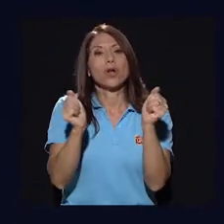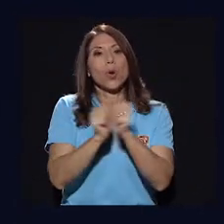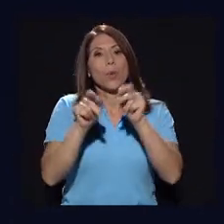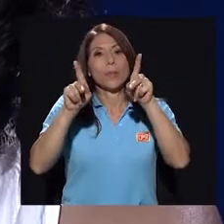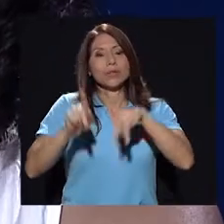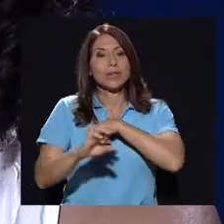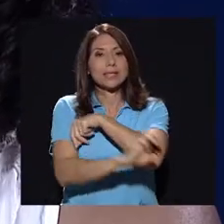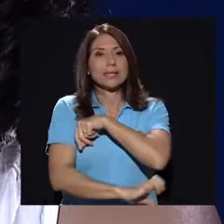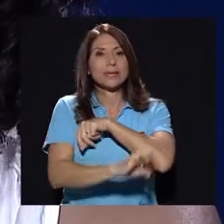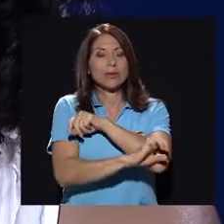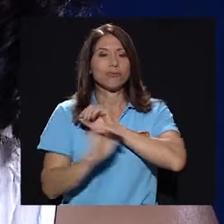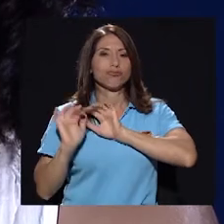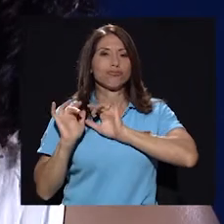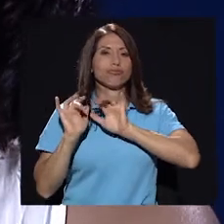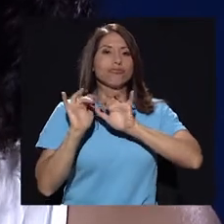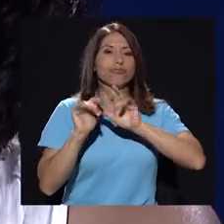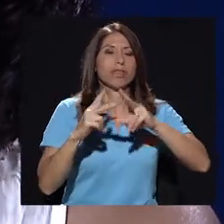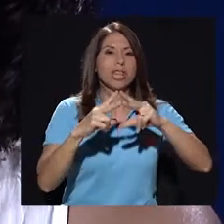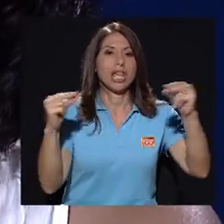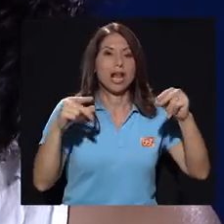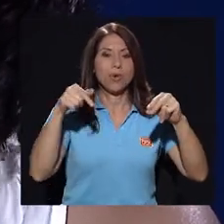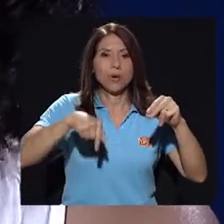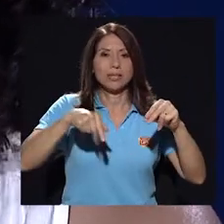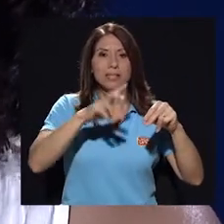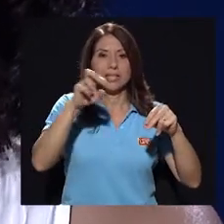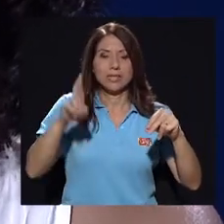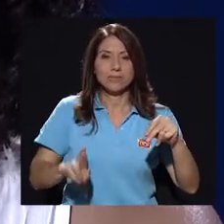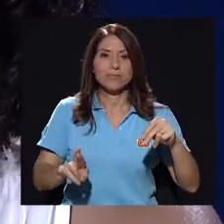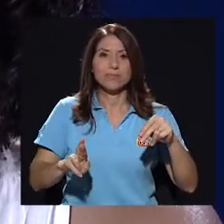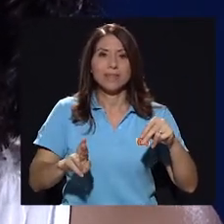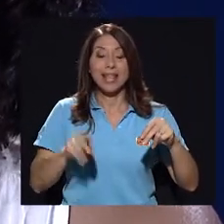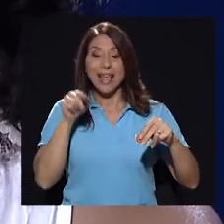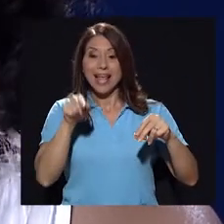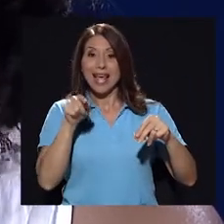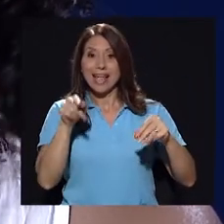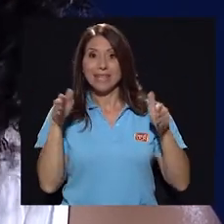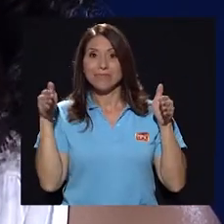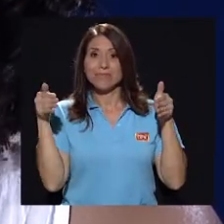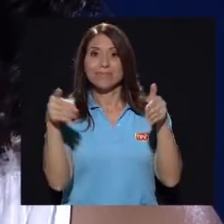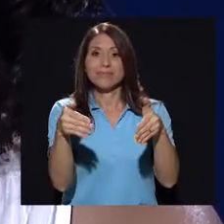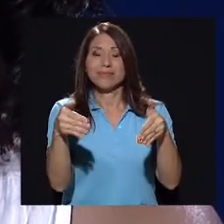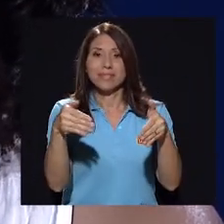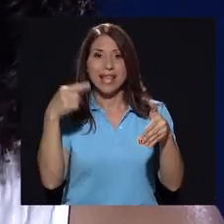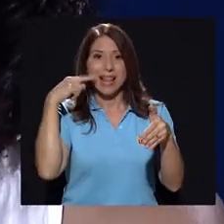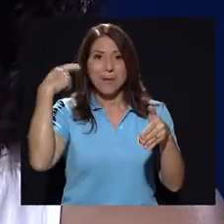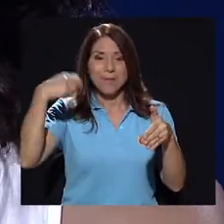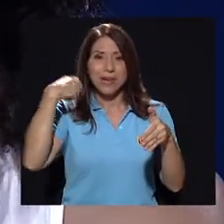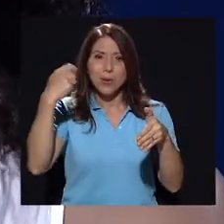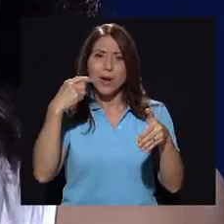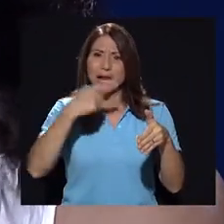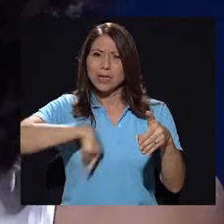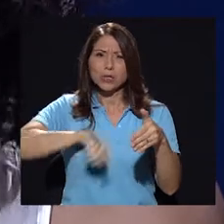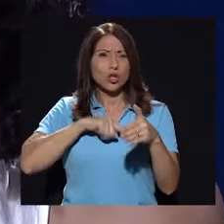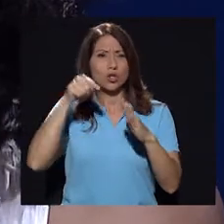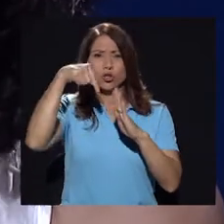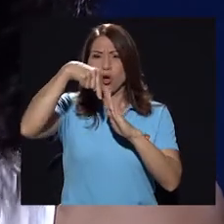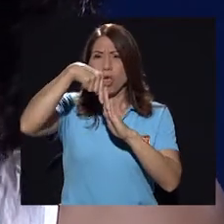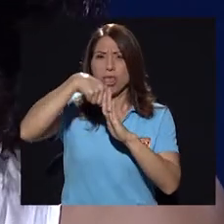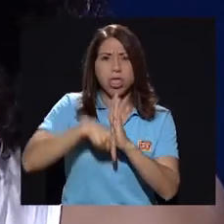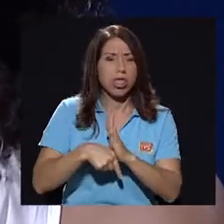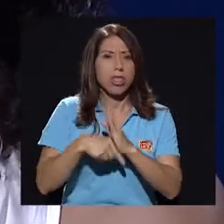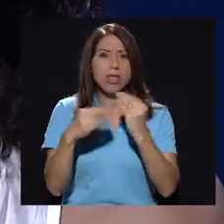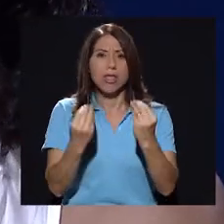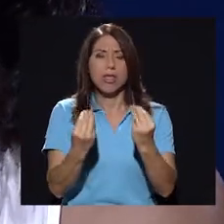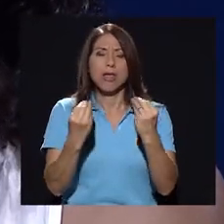en nuestro país, y siento que la manera en que se aborda en la película, aunque no llegamos a profundizar